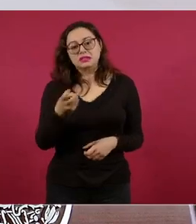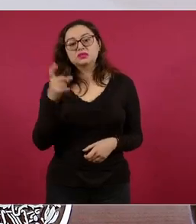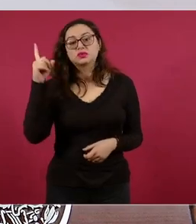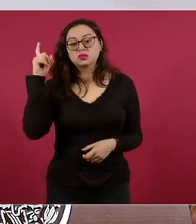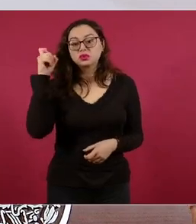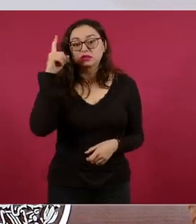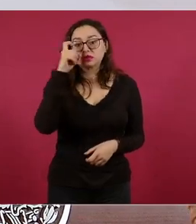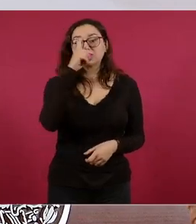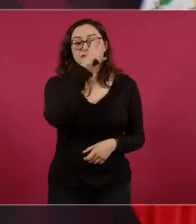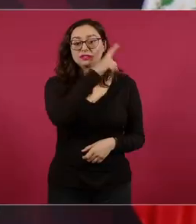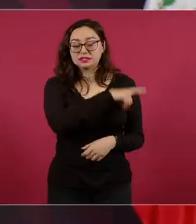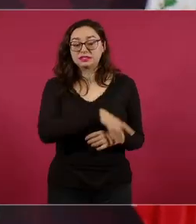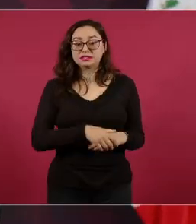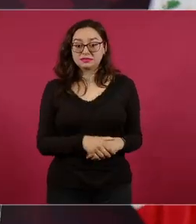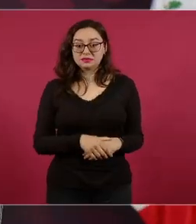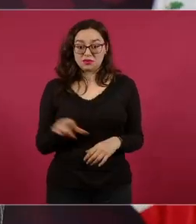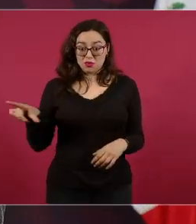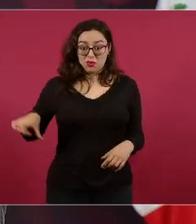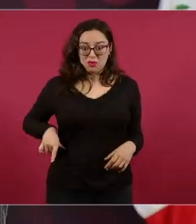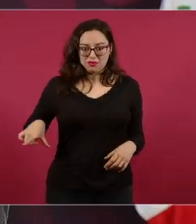cuando se gobierna